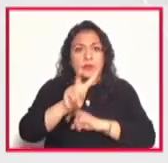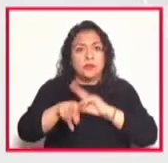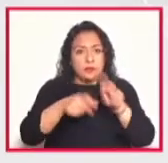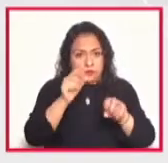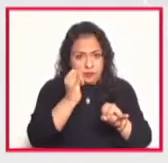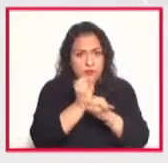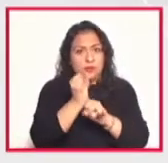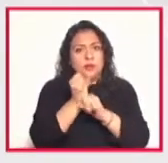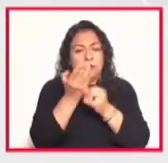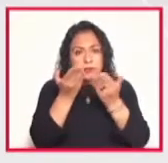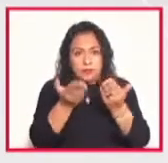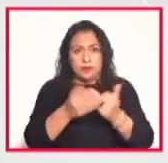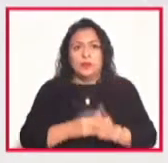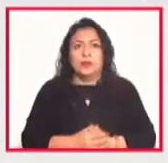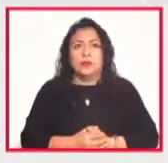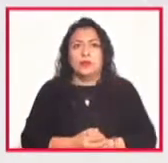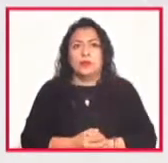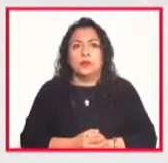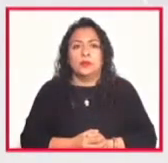digitales